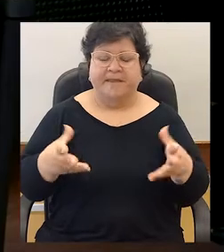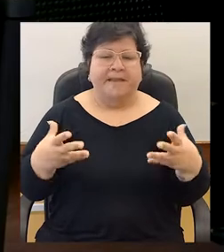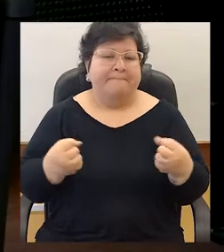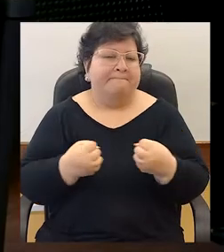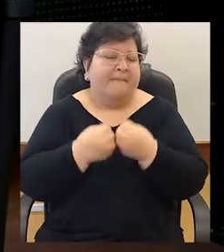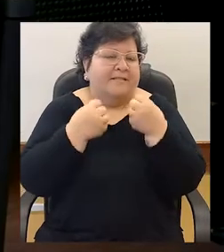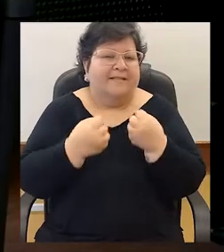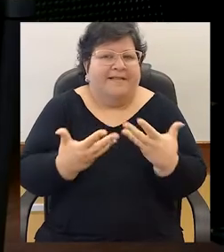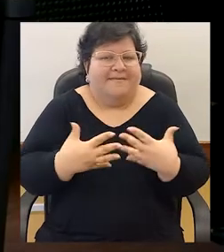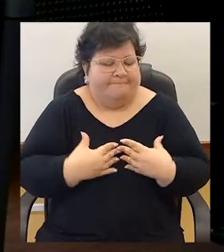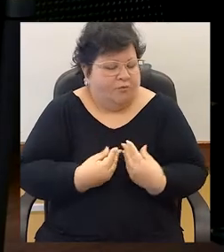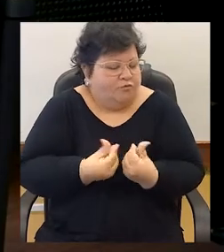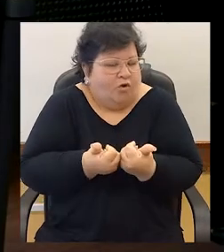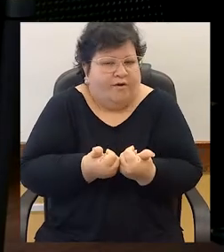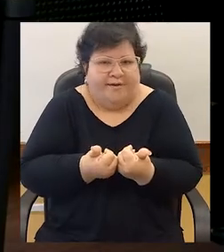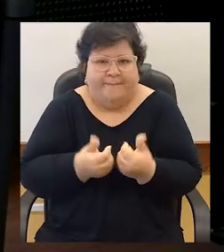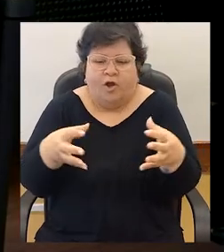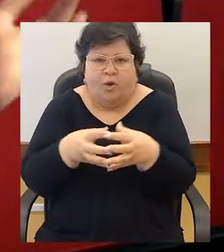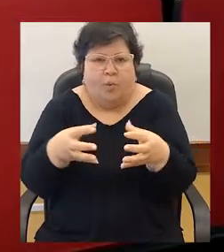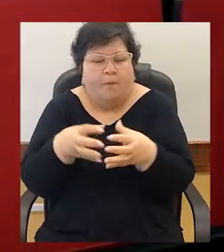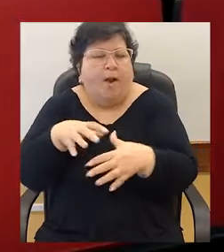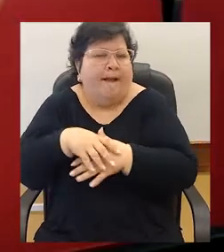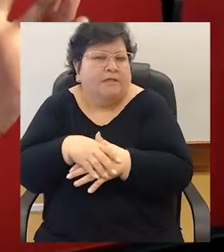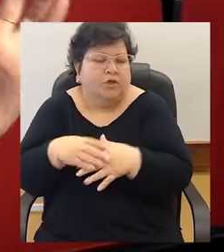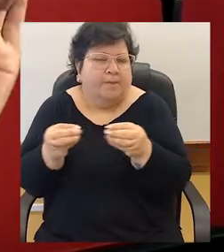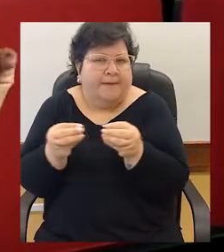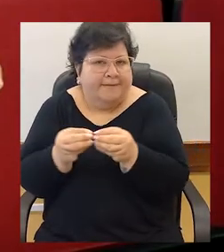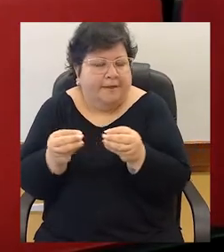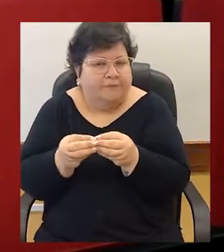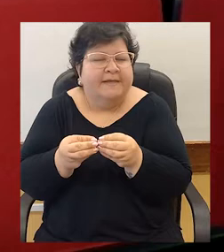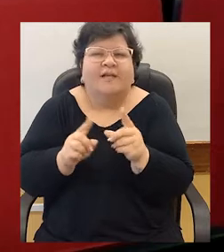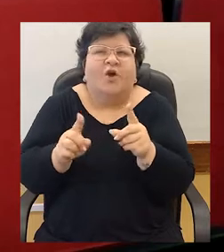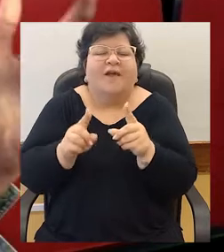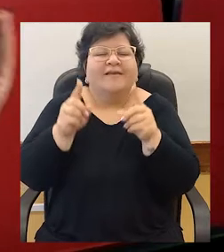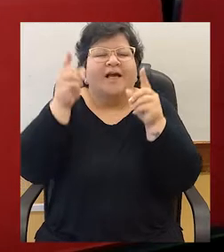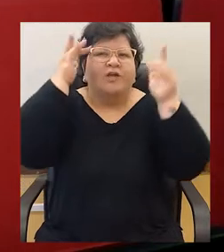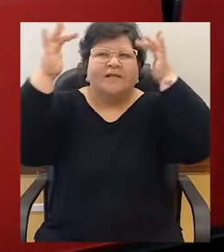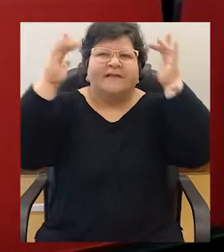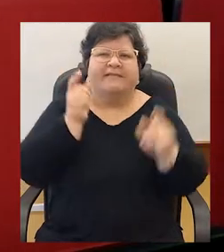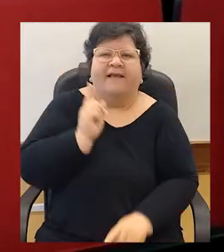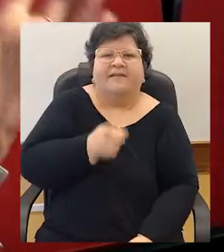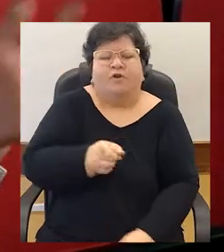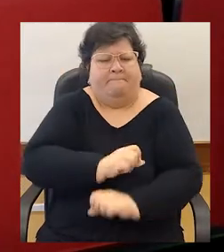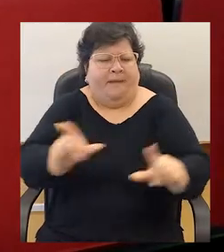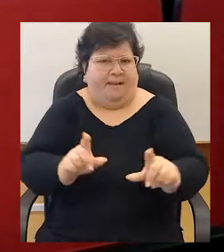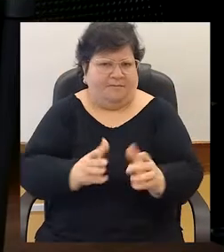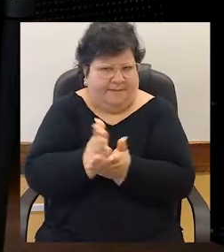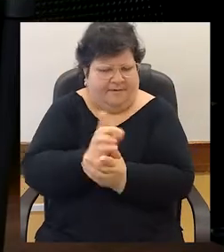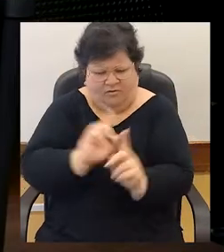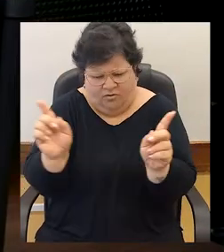por las emociones, por el grupo de pares. Entonces, no es que los adolescentes sean malos tomando decisiones, sino que